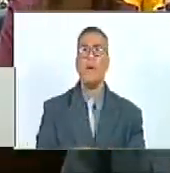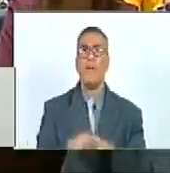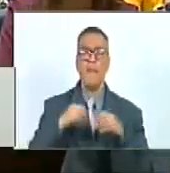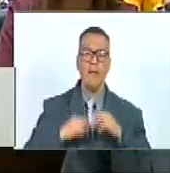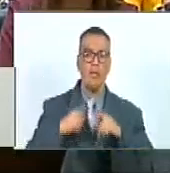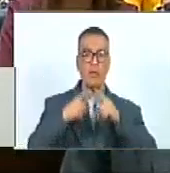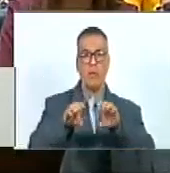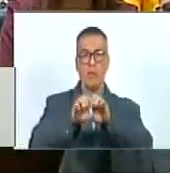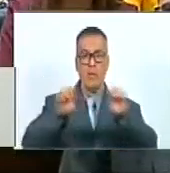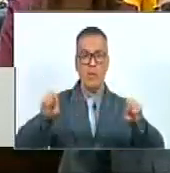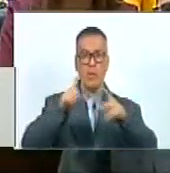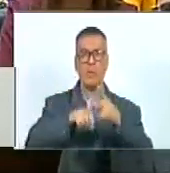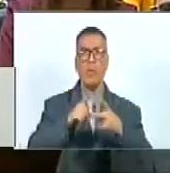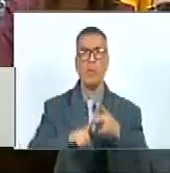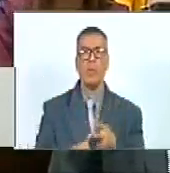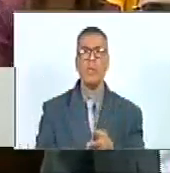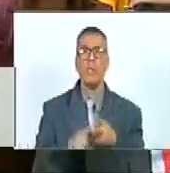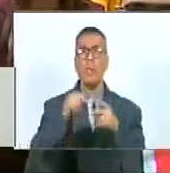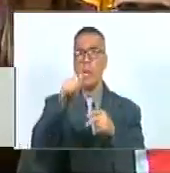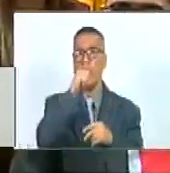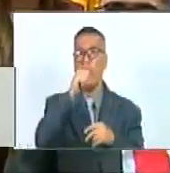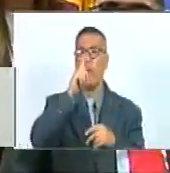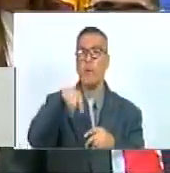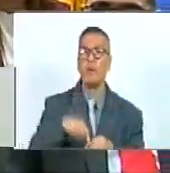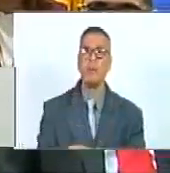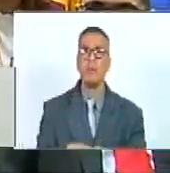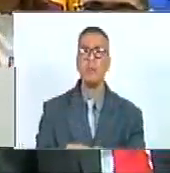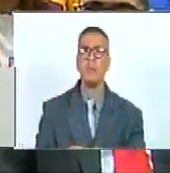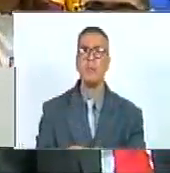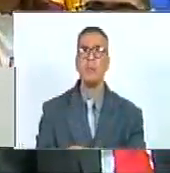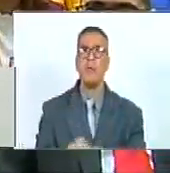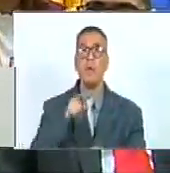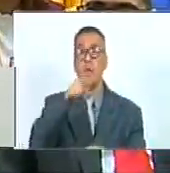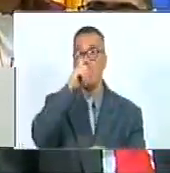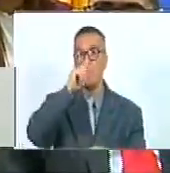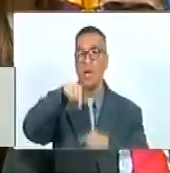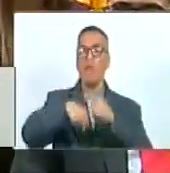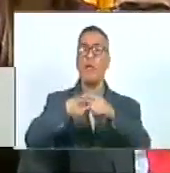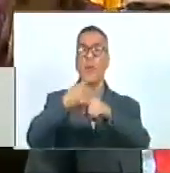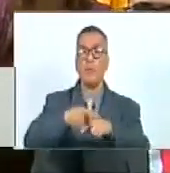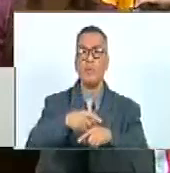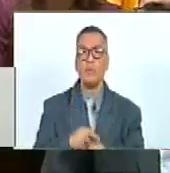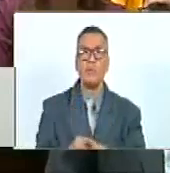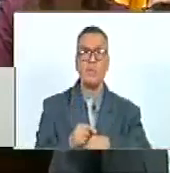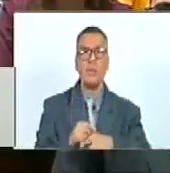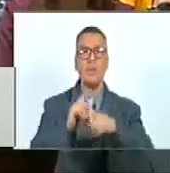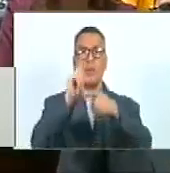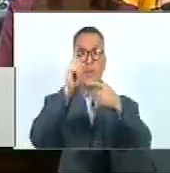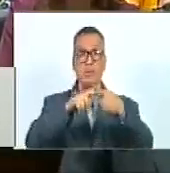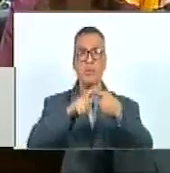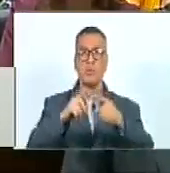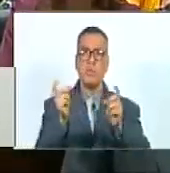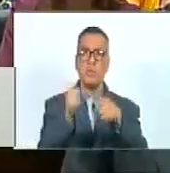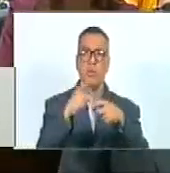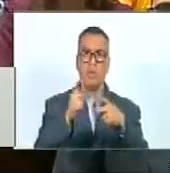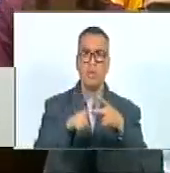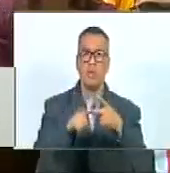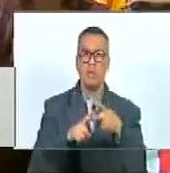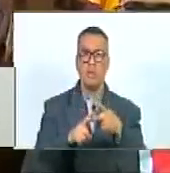salud educación y agua y que en este año que entra será la prioridad gas